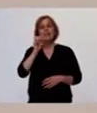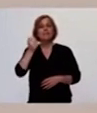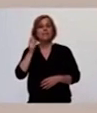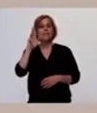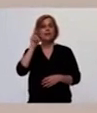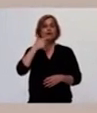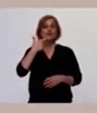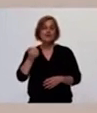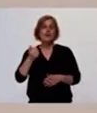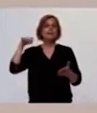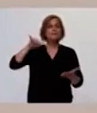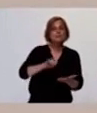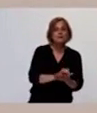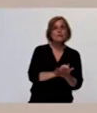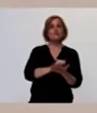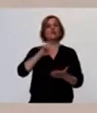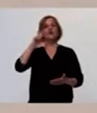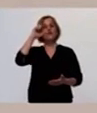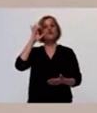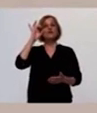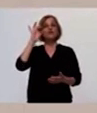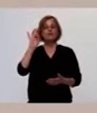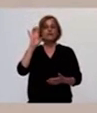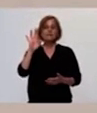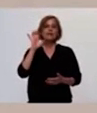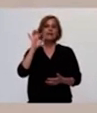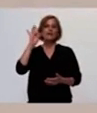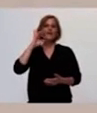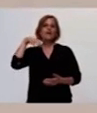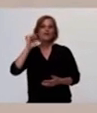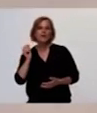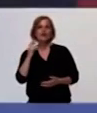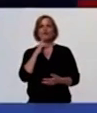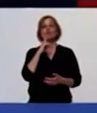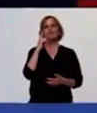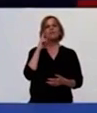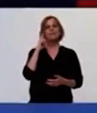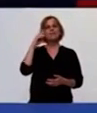Sauce Viejo, Cerodino, Soldini, Timbúes y Trail.